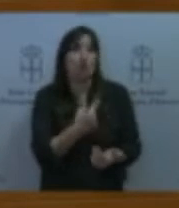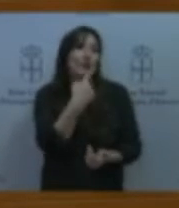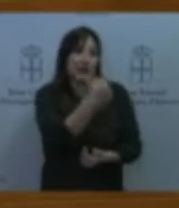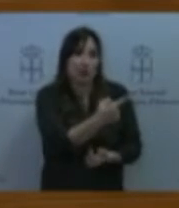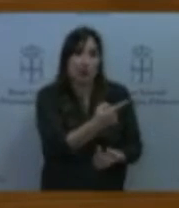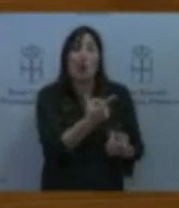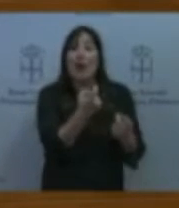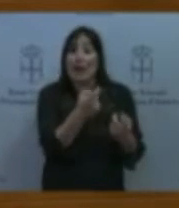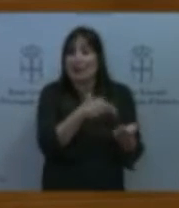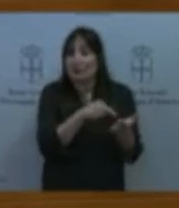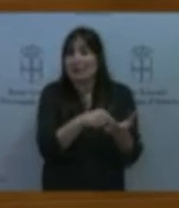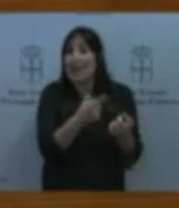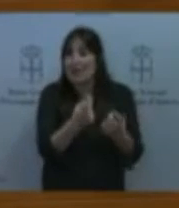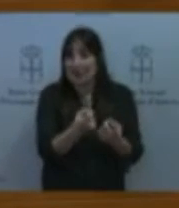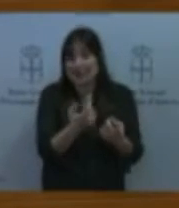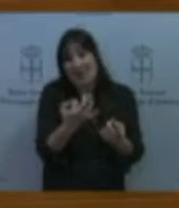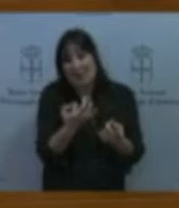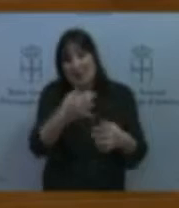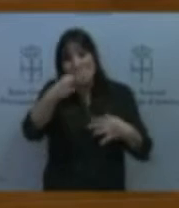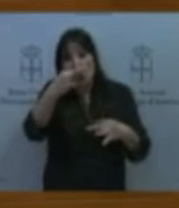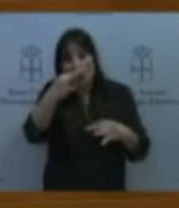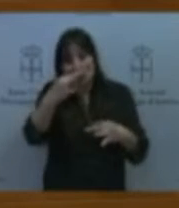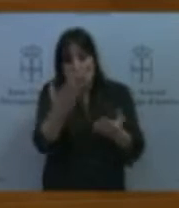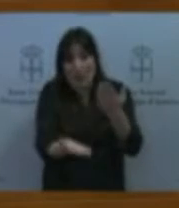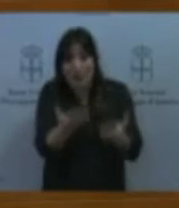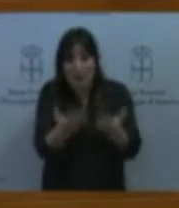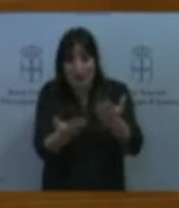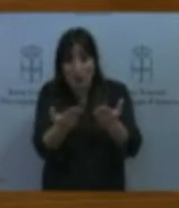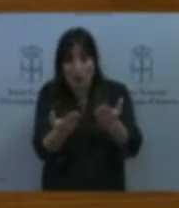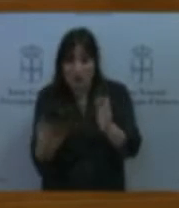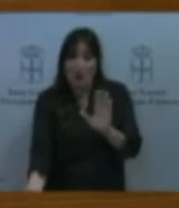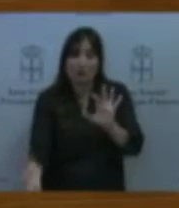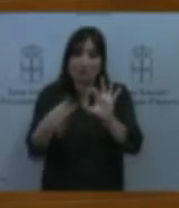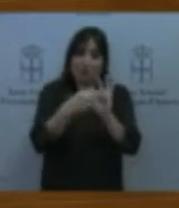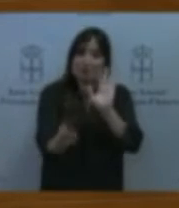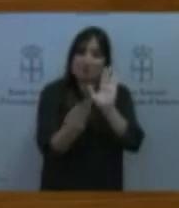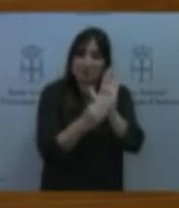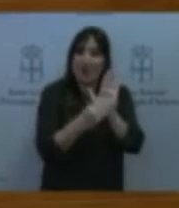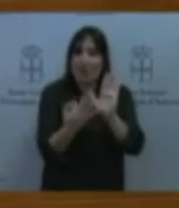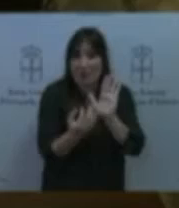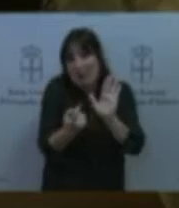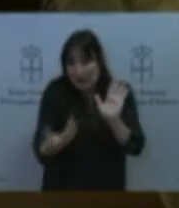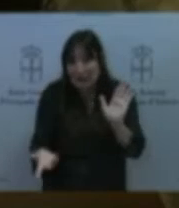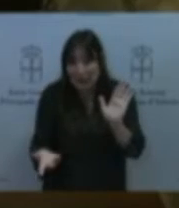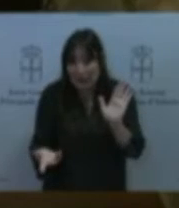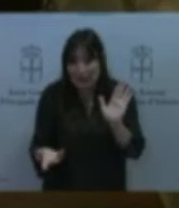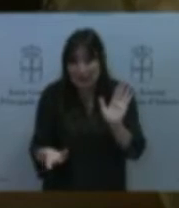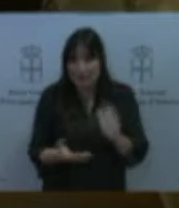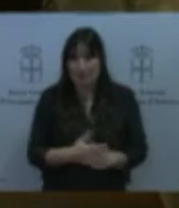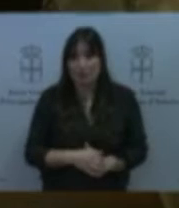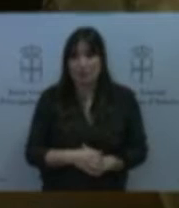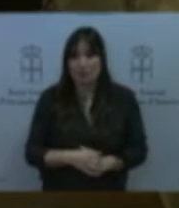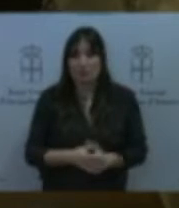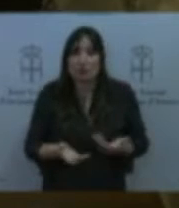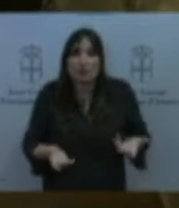incorporar el documento relacionado con la evaluación ambiental estratégica y nos hemos encontrado con esta situación que tanta